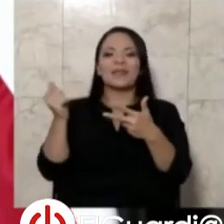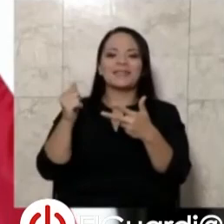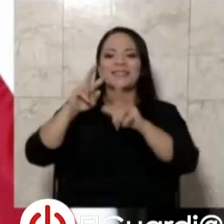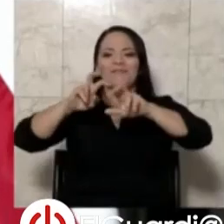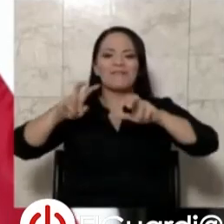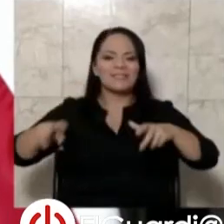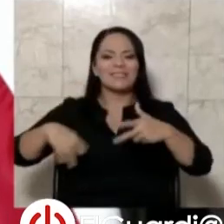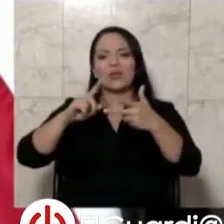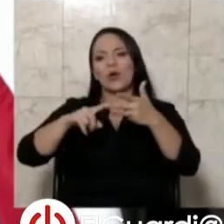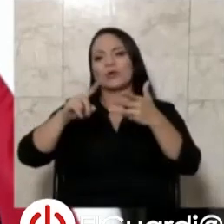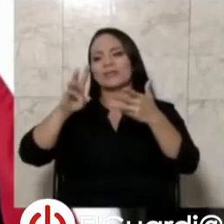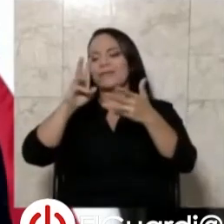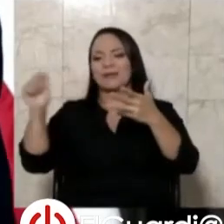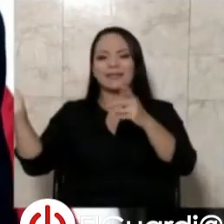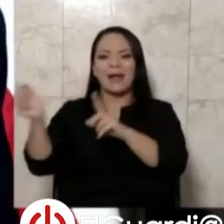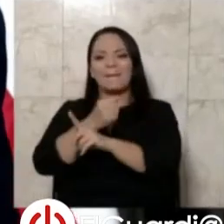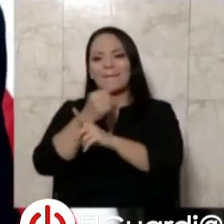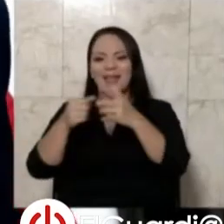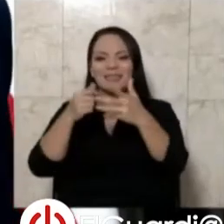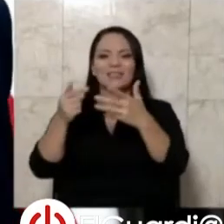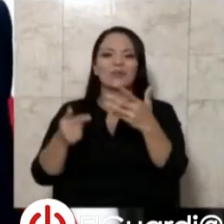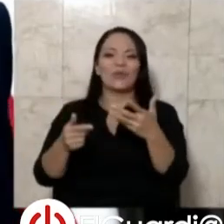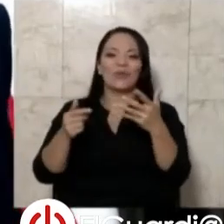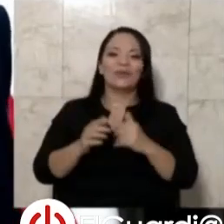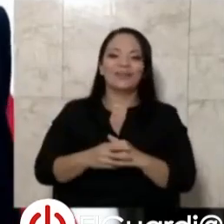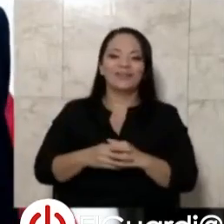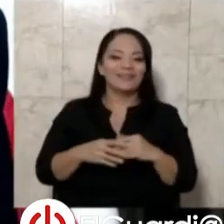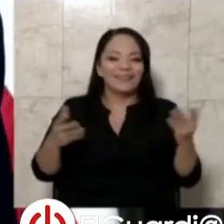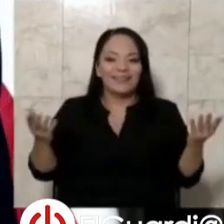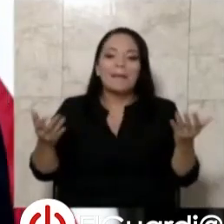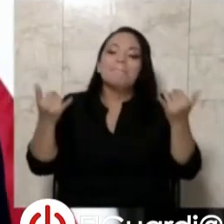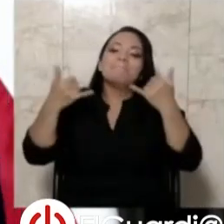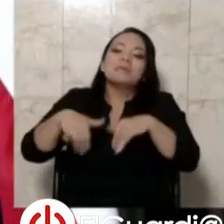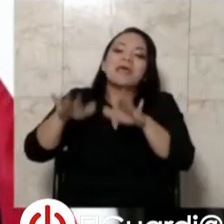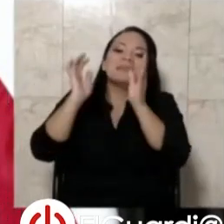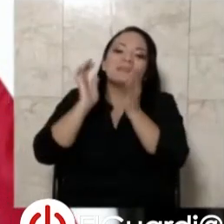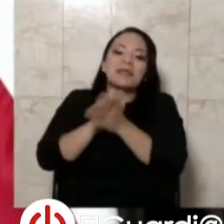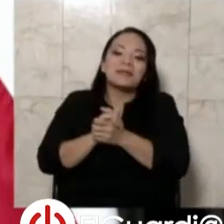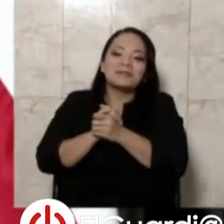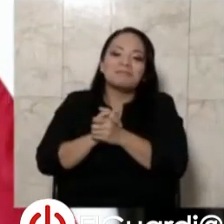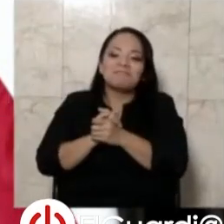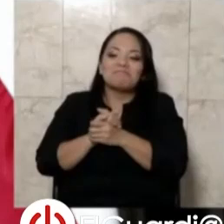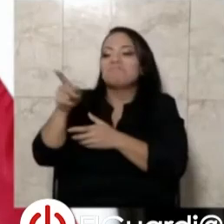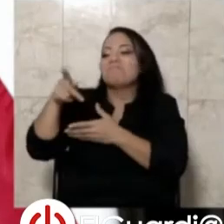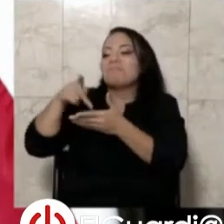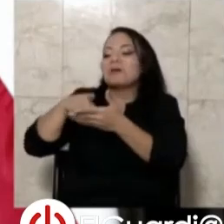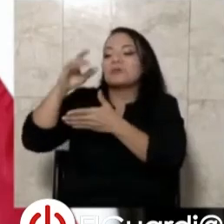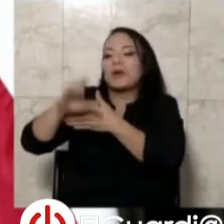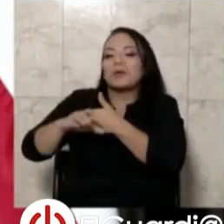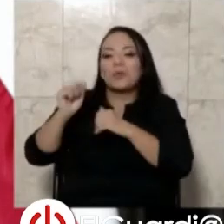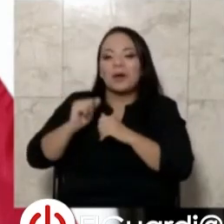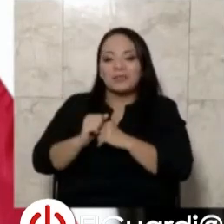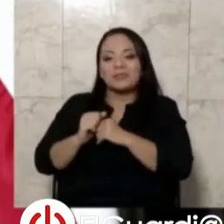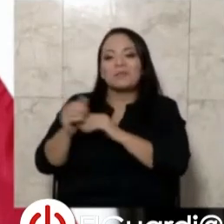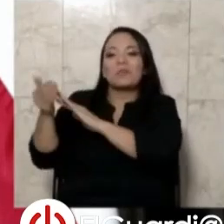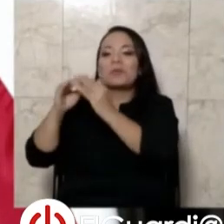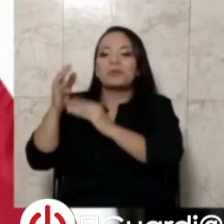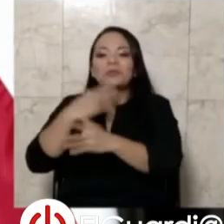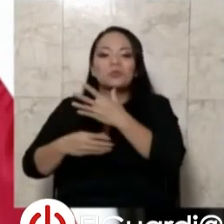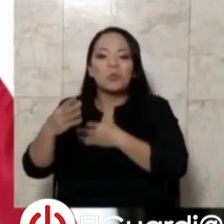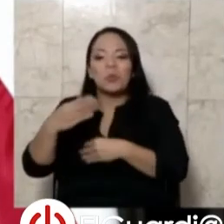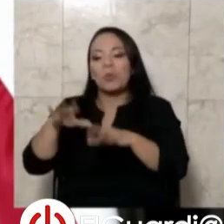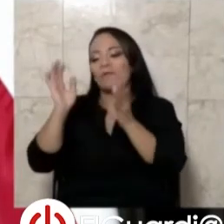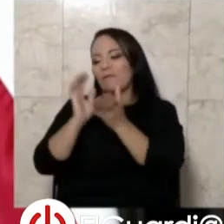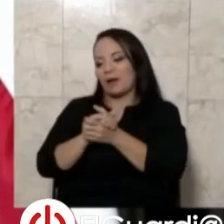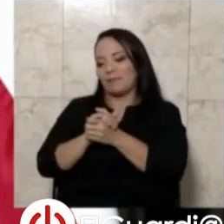revisión, seis meses de apelación y mientras tanto que paso canoas y esos pueblos sufran, que